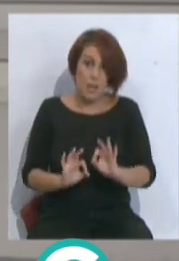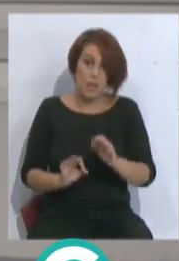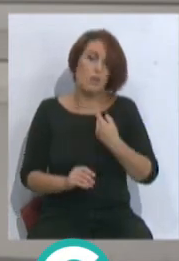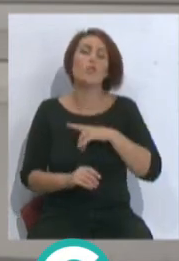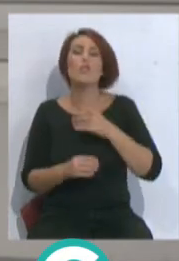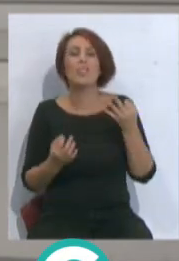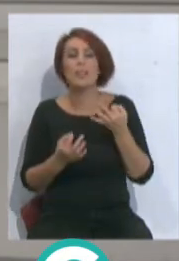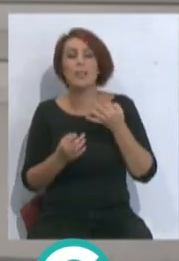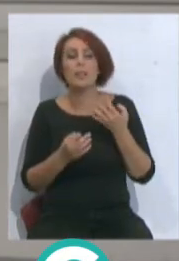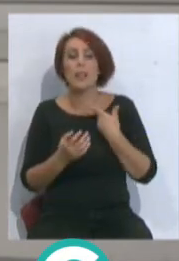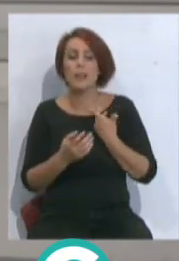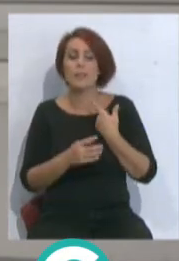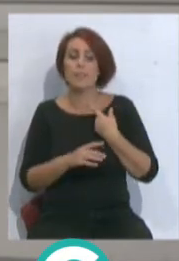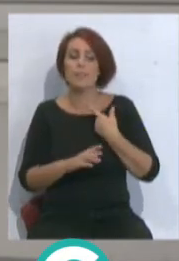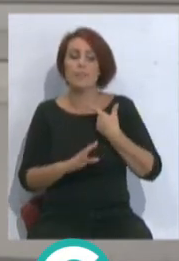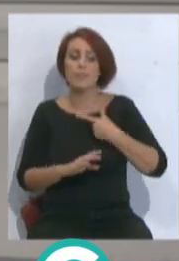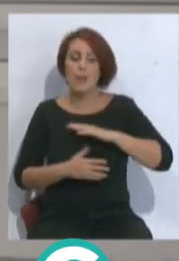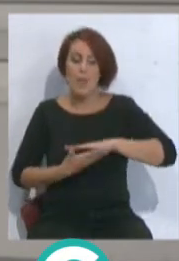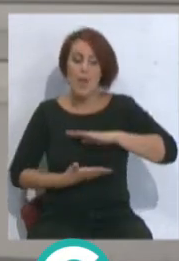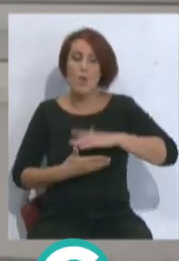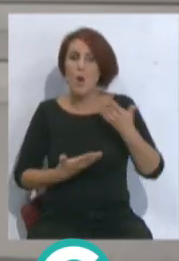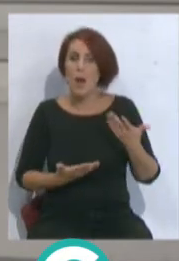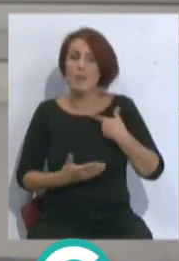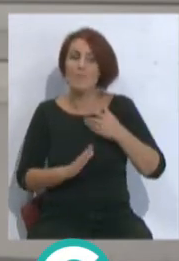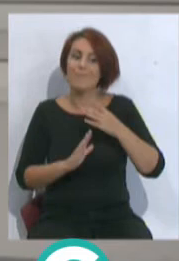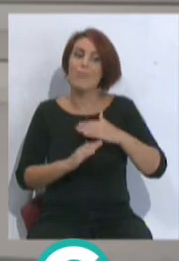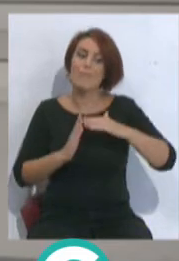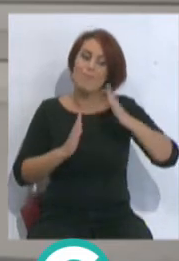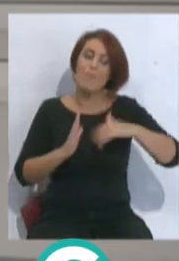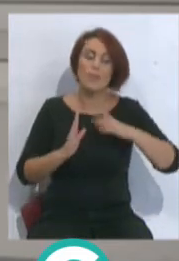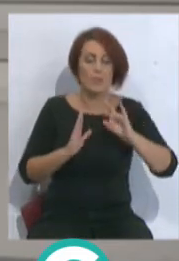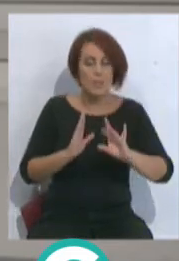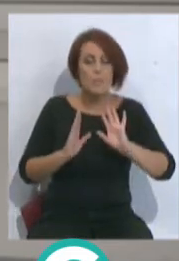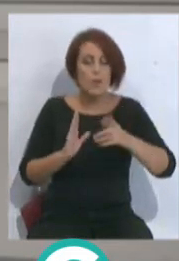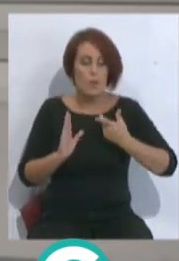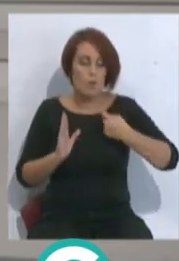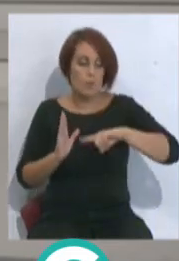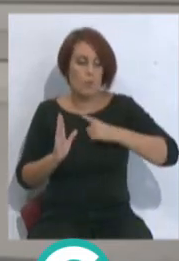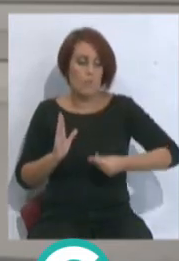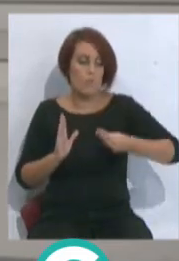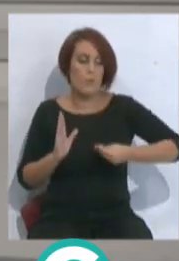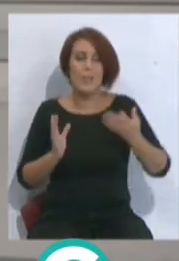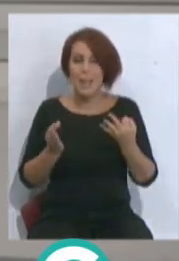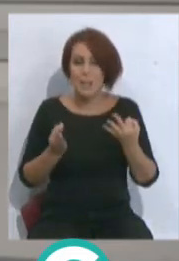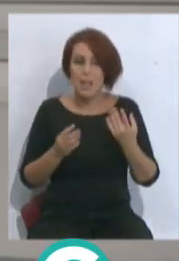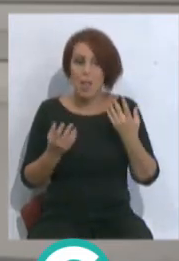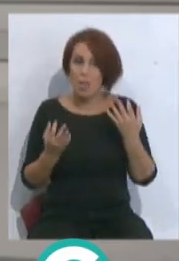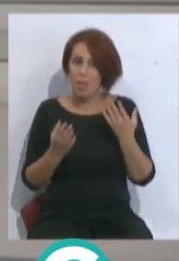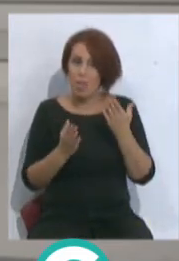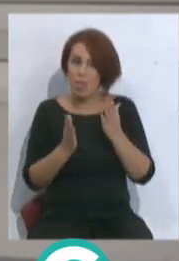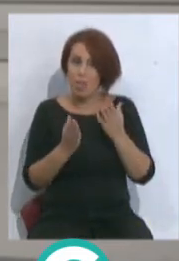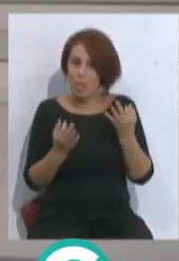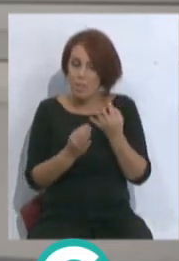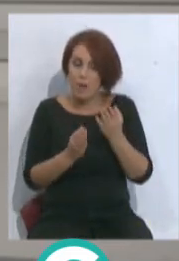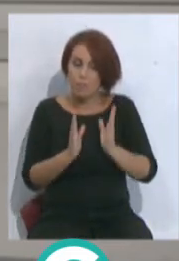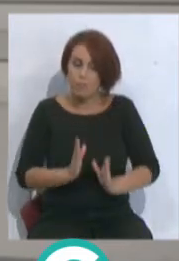nosotros? ¿Qué potencial tenemos? Que somos inferiores además, sí, pero ¿cuál es nuestro potencial? Vamos a llevarlo, como se hizo y como lo ha hecho